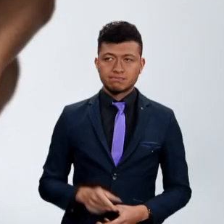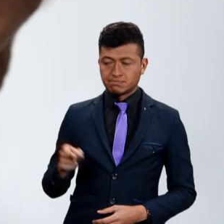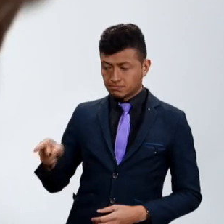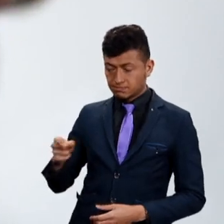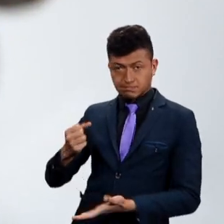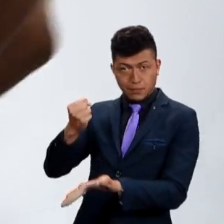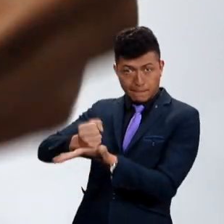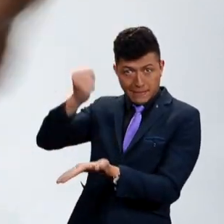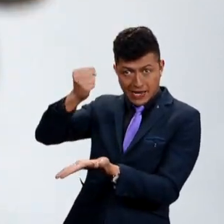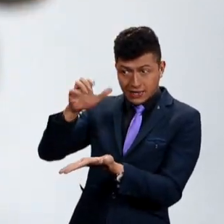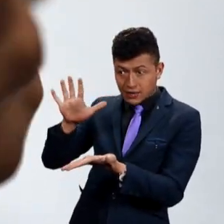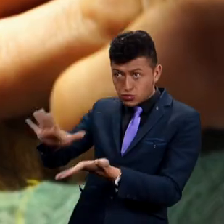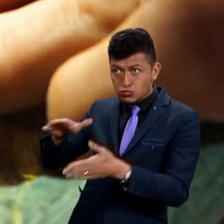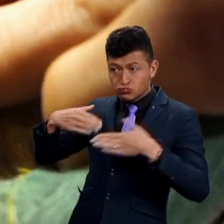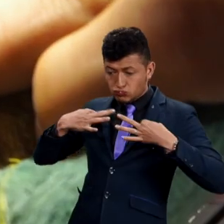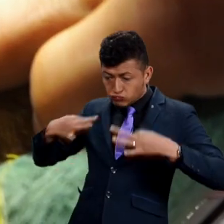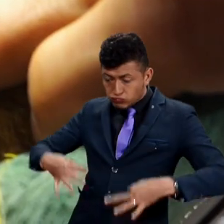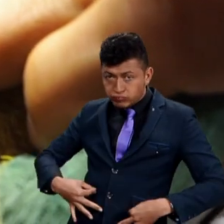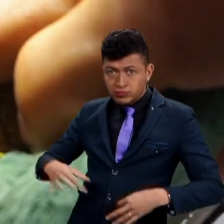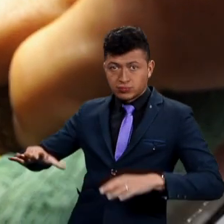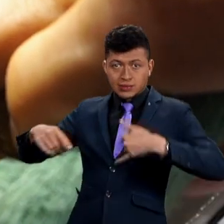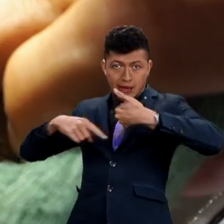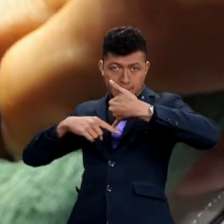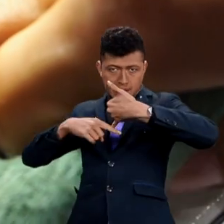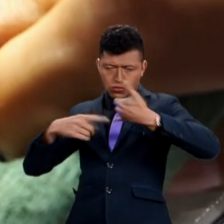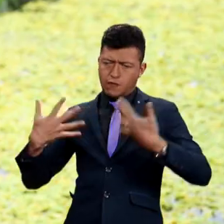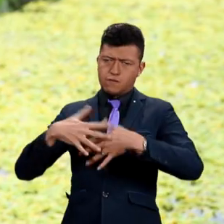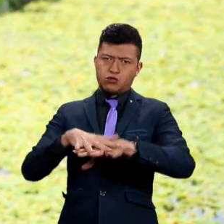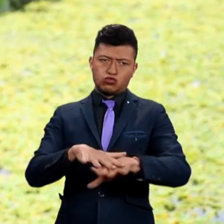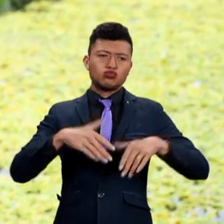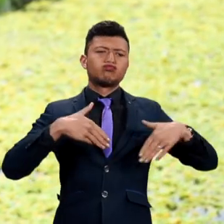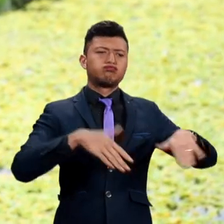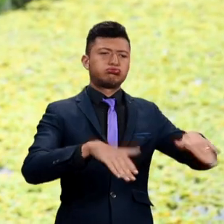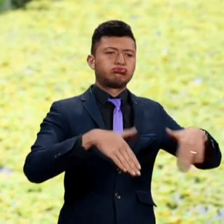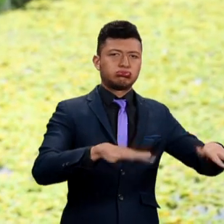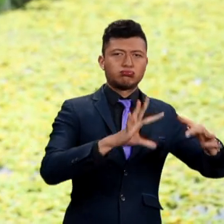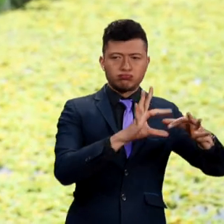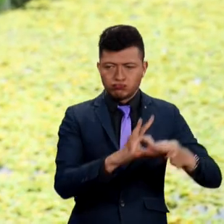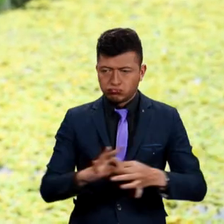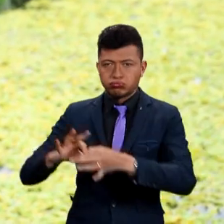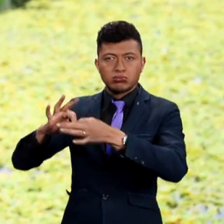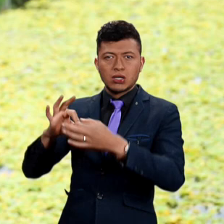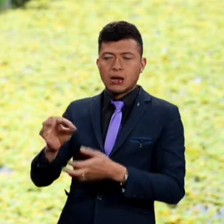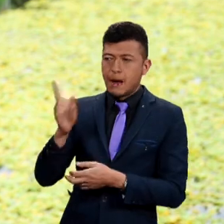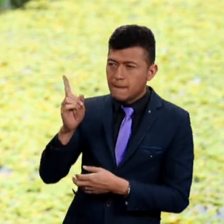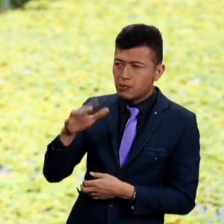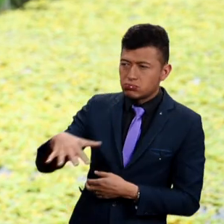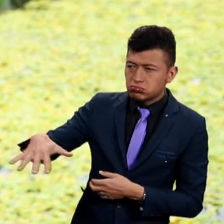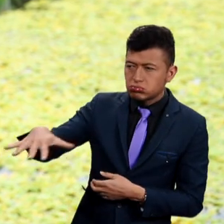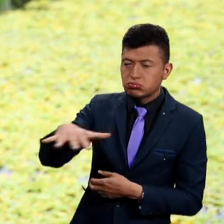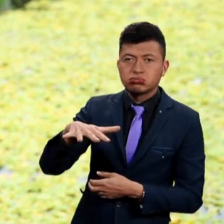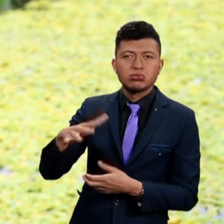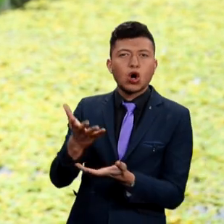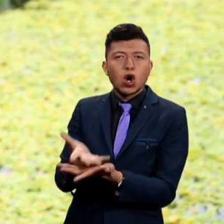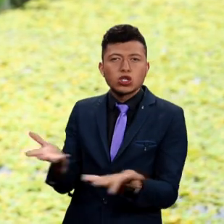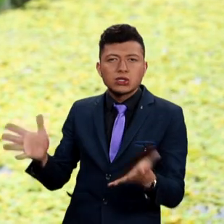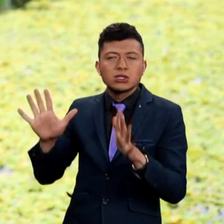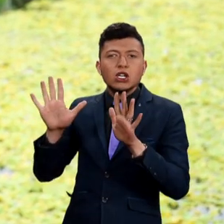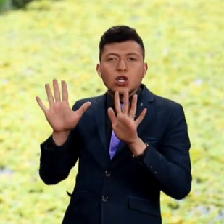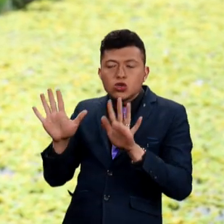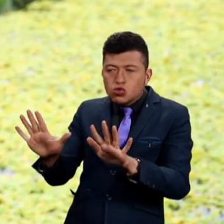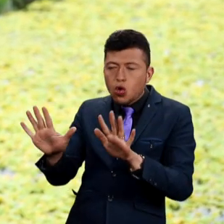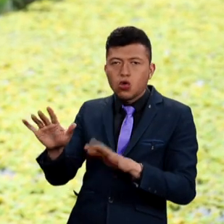Silvestre es una marca indumentaria con inspiración amazónica. Fusionamos lo texil con lo no maderable de la región